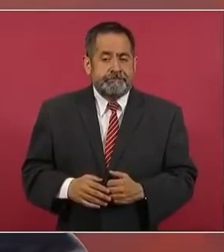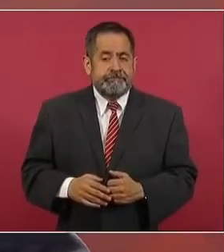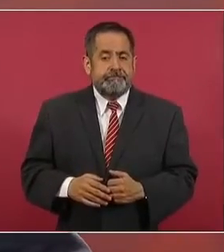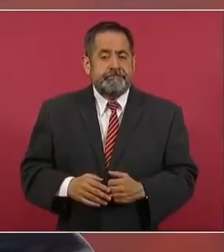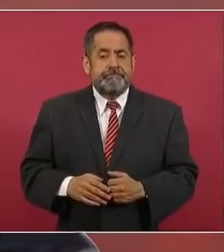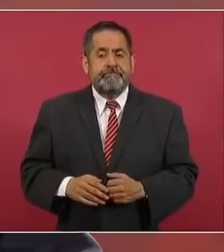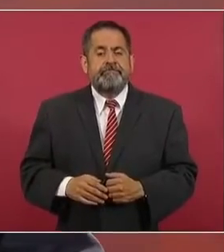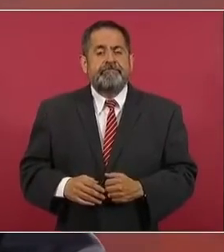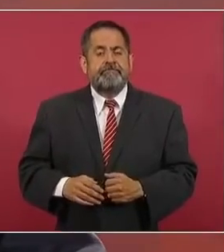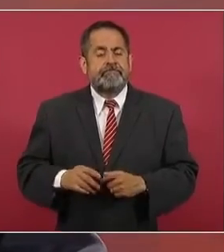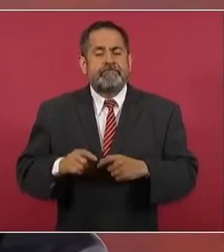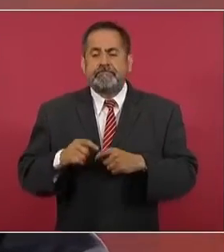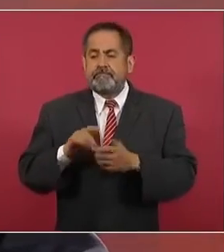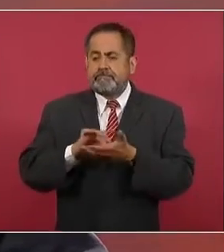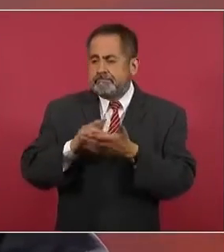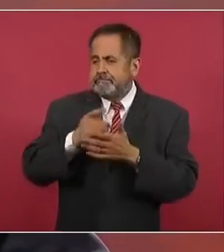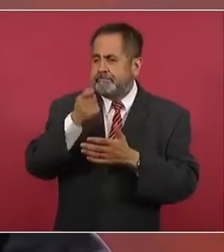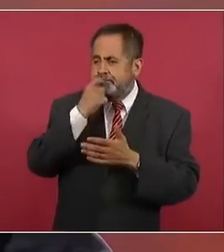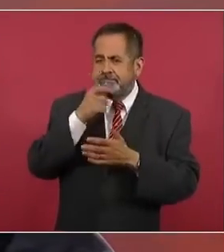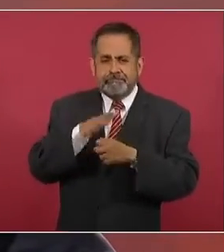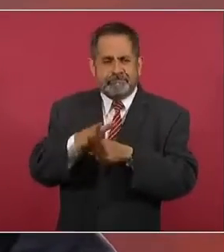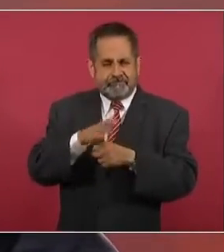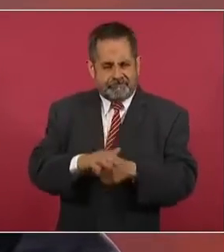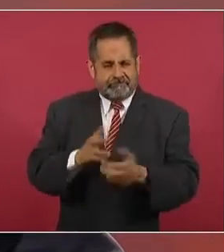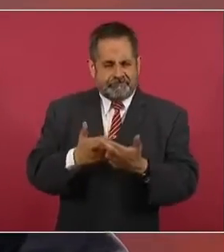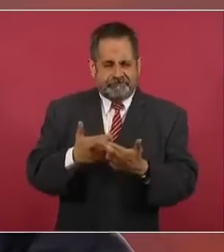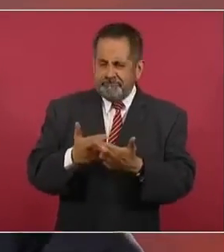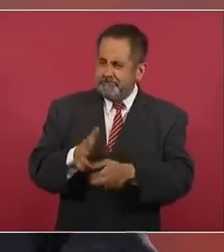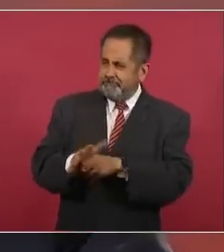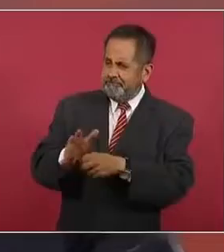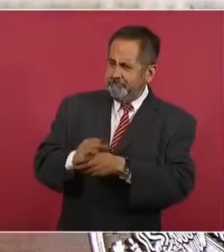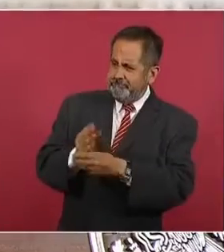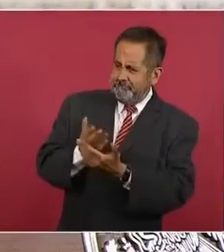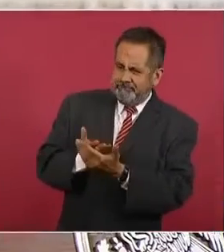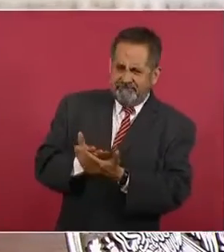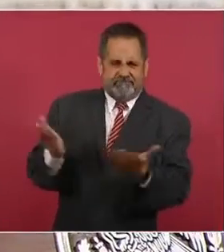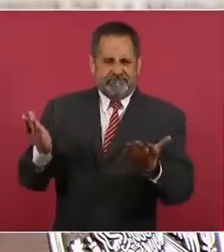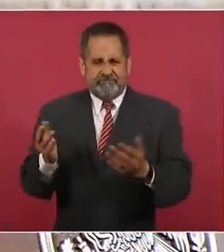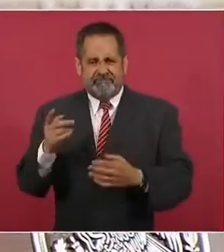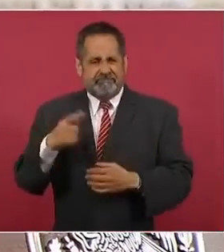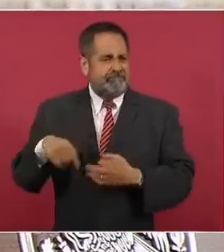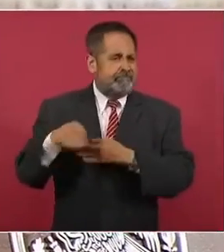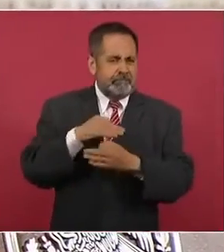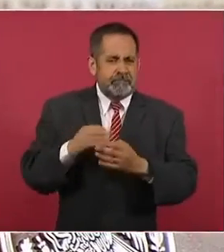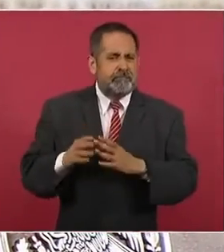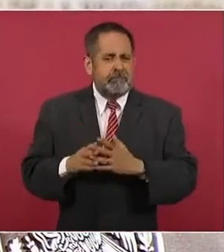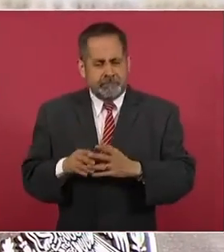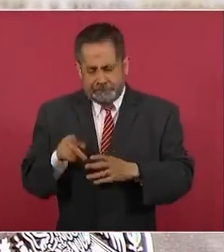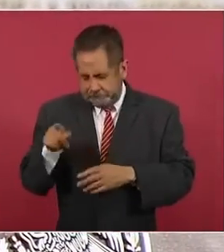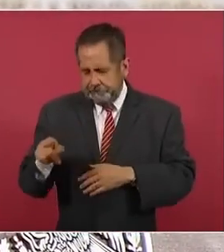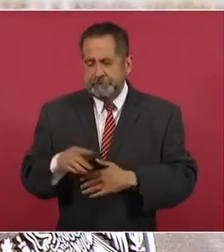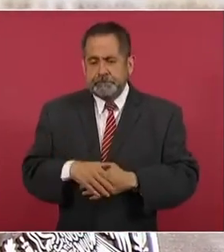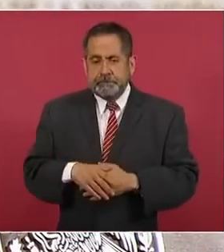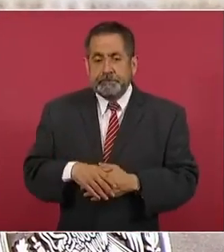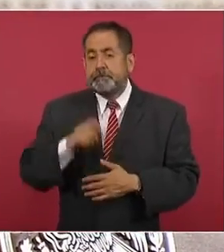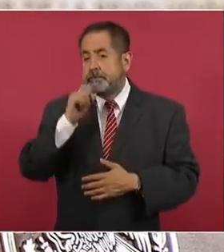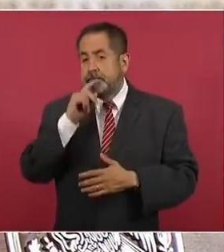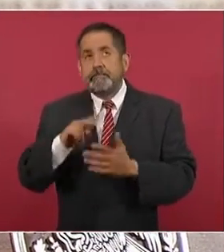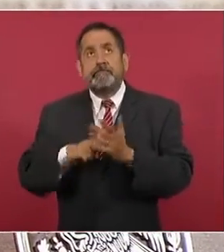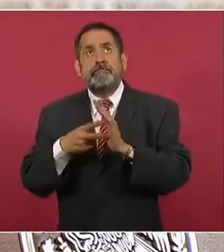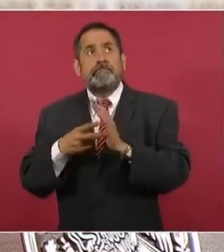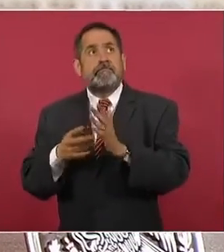de todos los medicamentos, cómo se van a mejorar las instalaciones